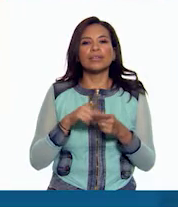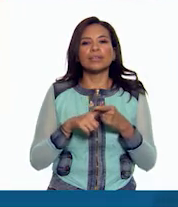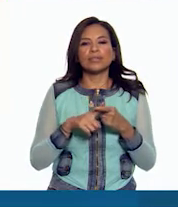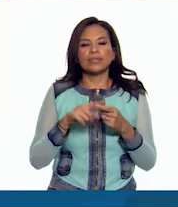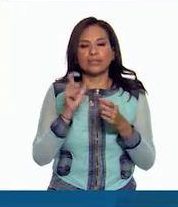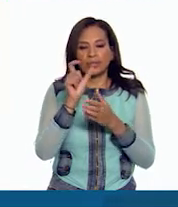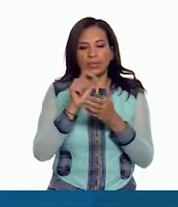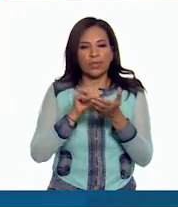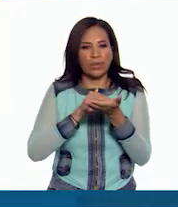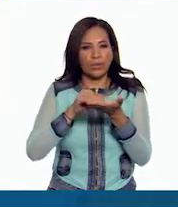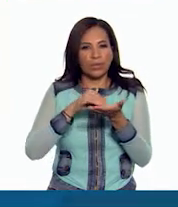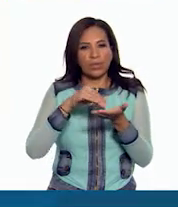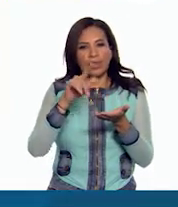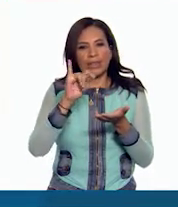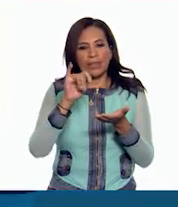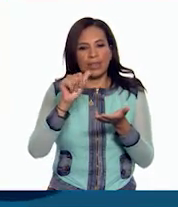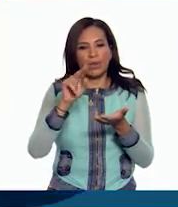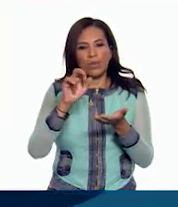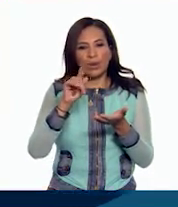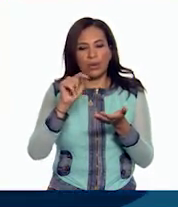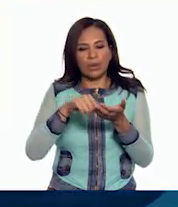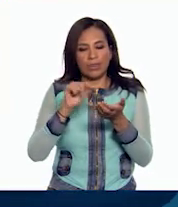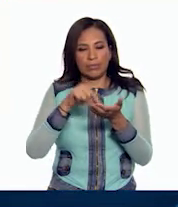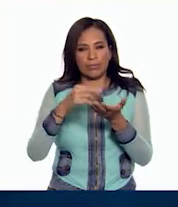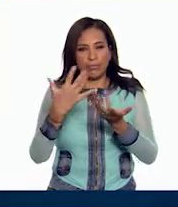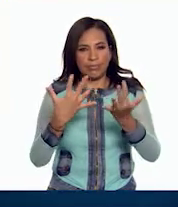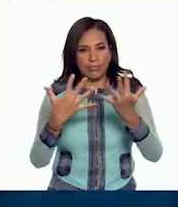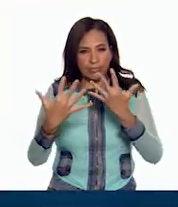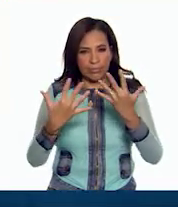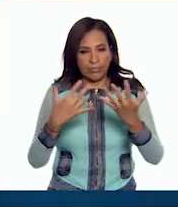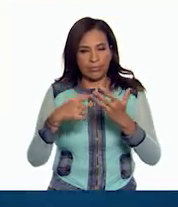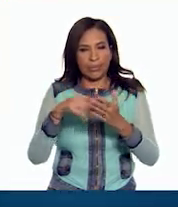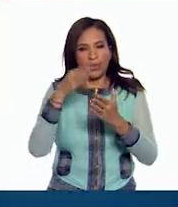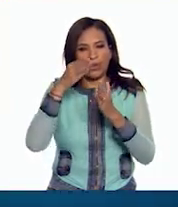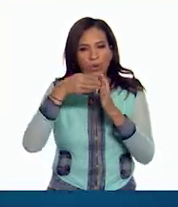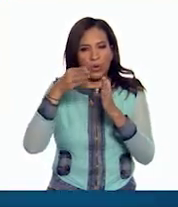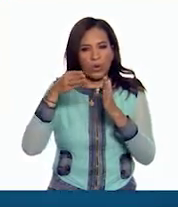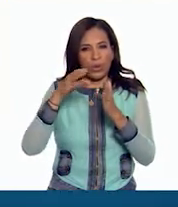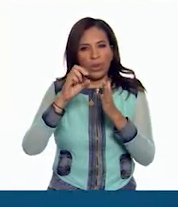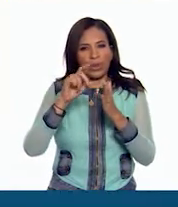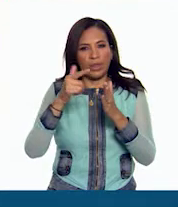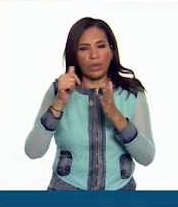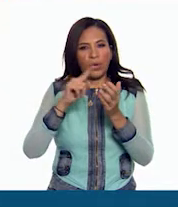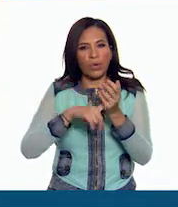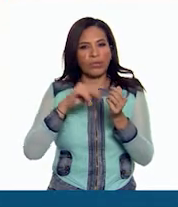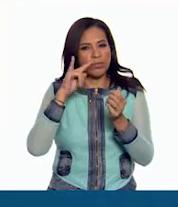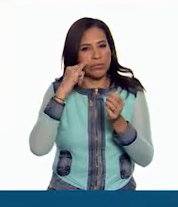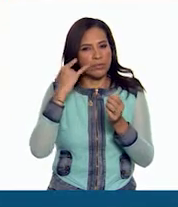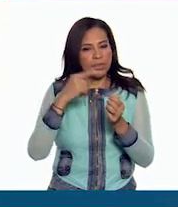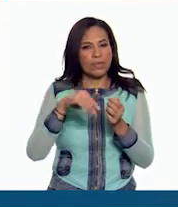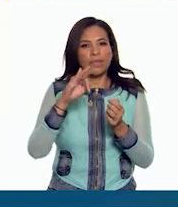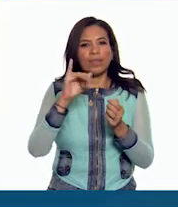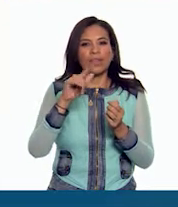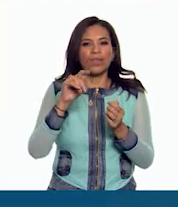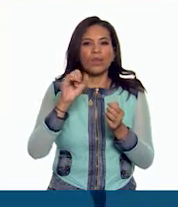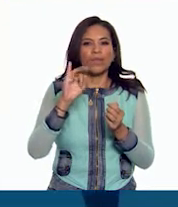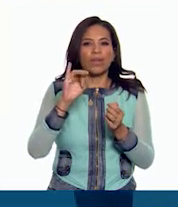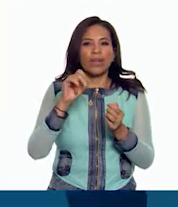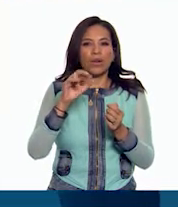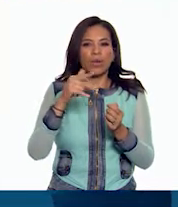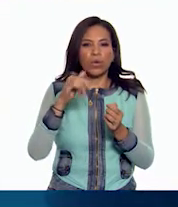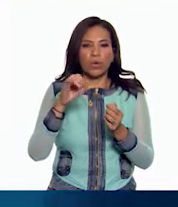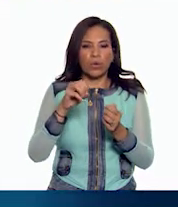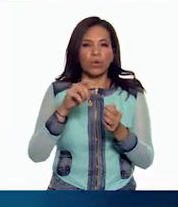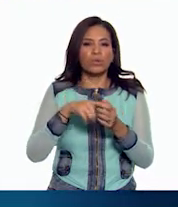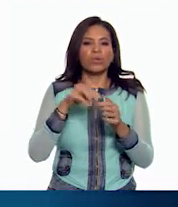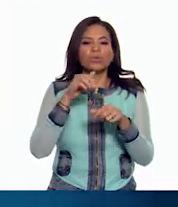empleo de la tinta ultravioleta, un holograma y un código de barras cubierto con filtro infrarrojo. Incorporó, además, el